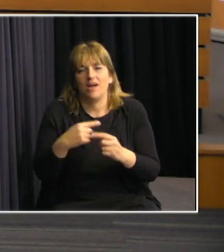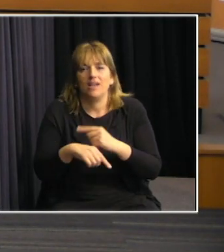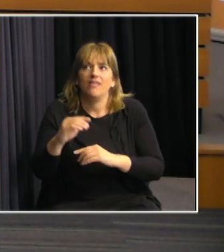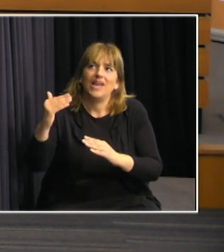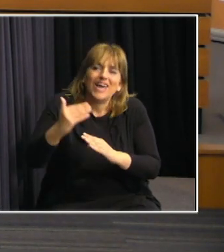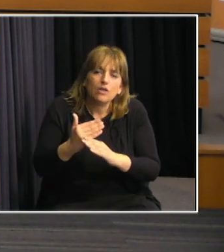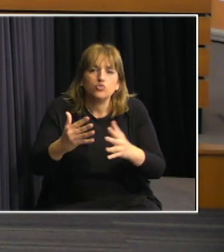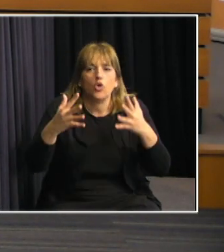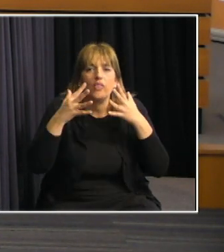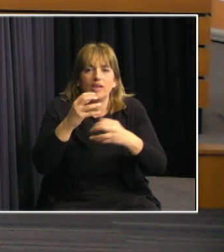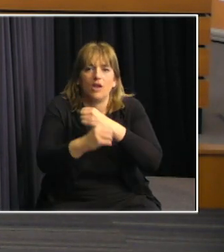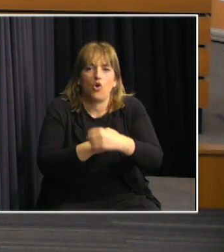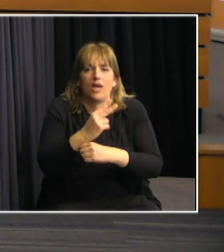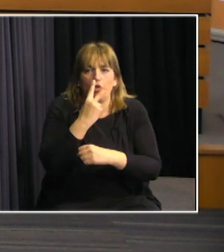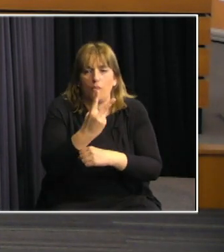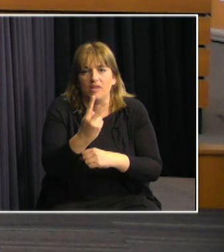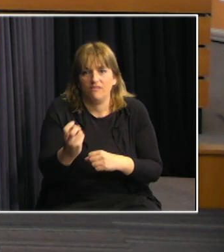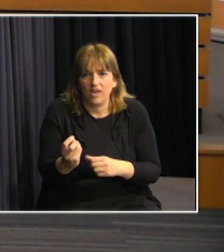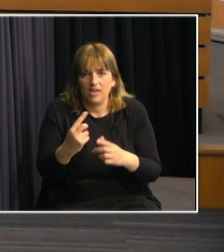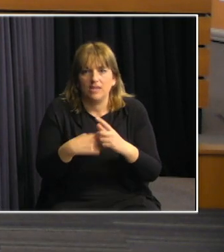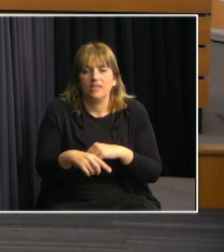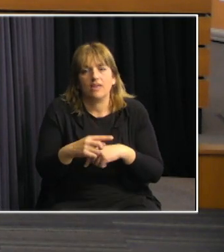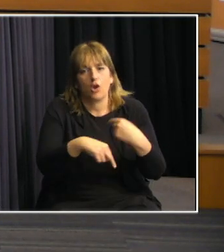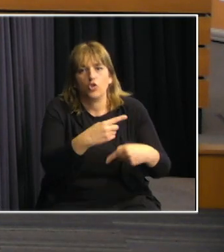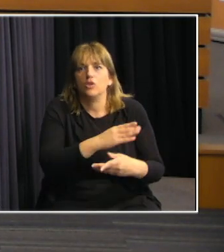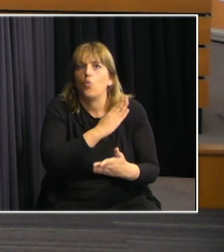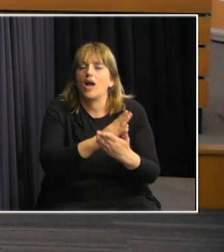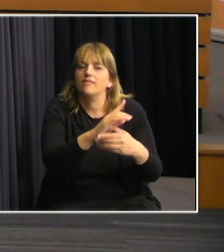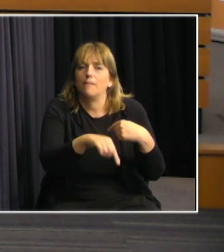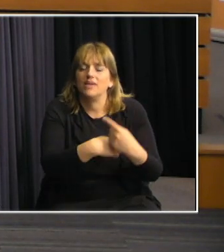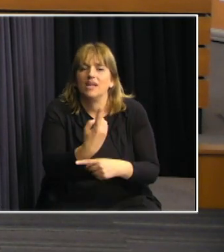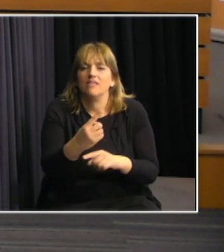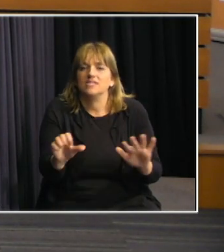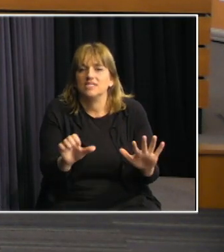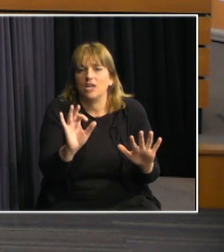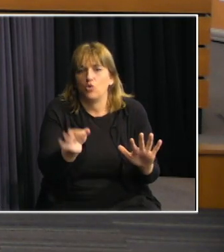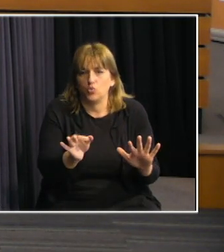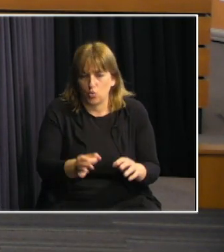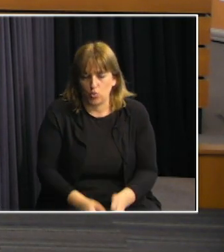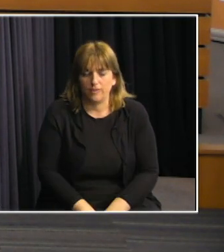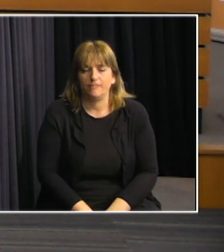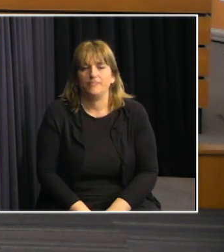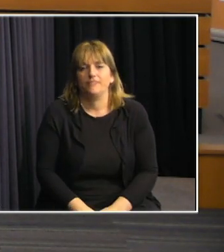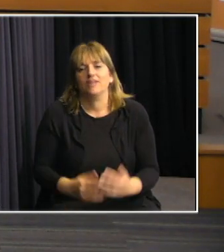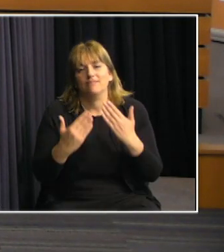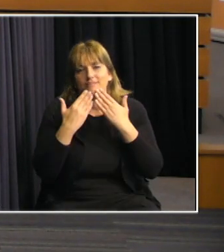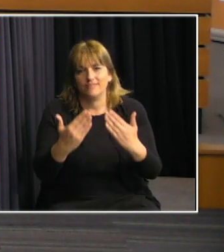reducción de riesgos 2020, que continúa hasta mañana 16 de octubre inclusive. Muchas gracias.